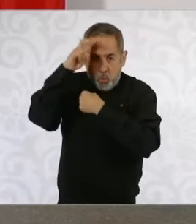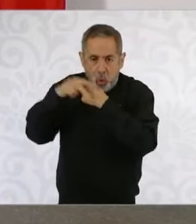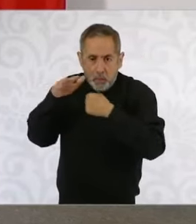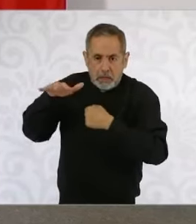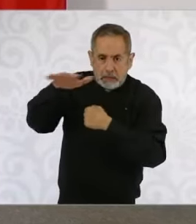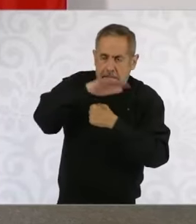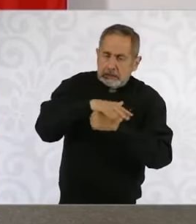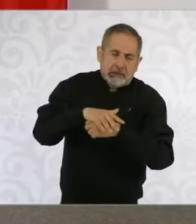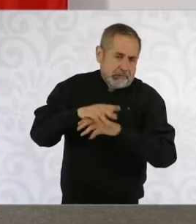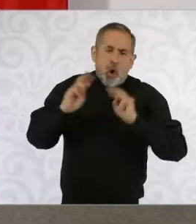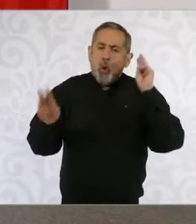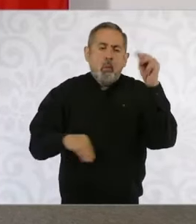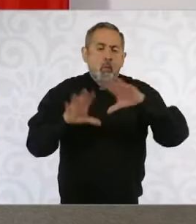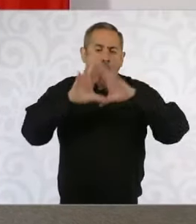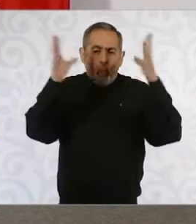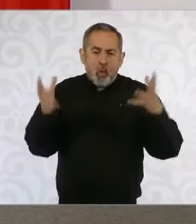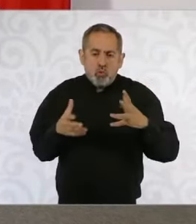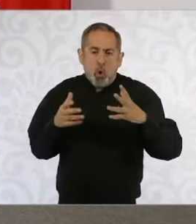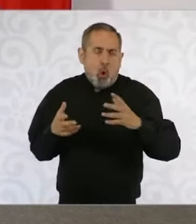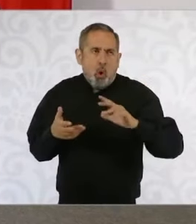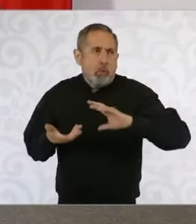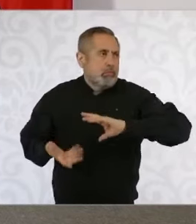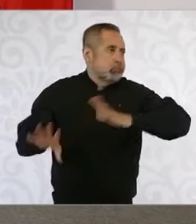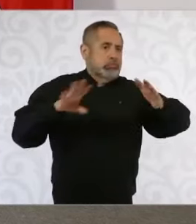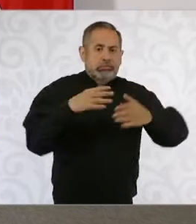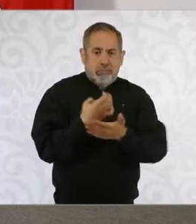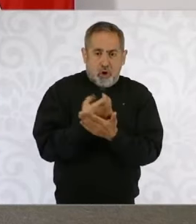pues impacta toda la economía mundial.